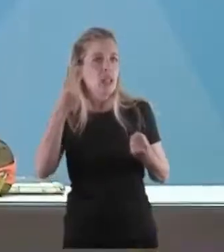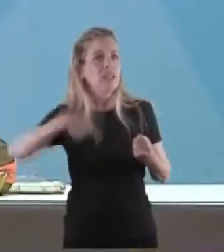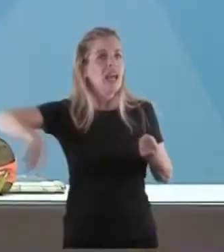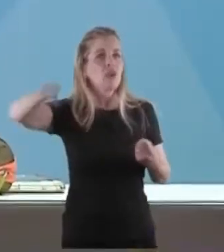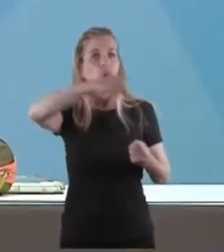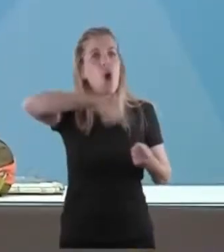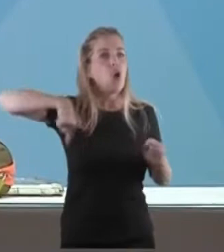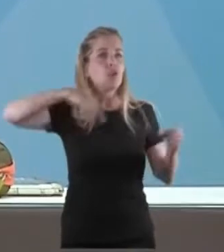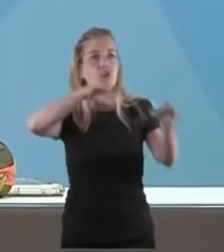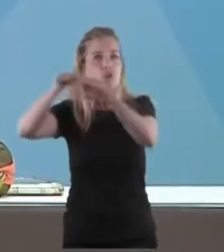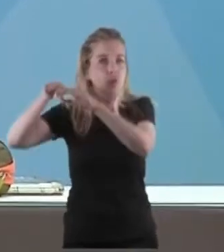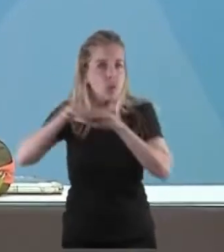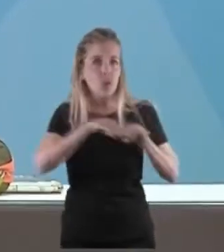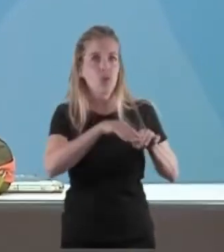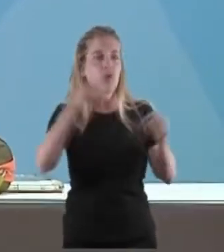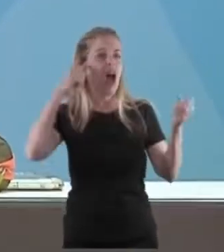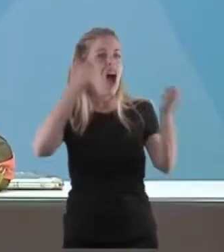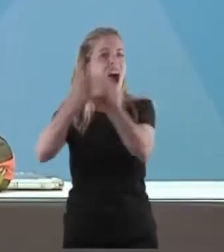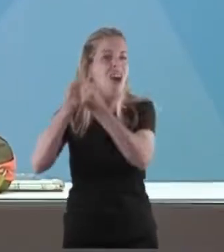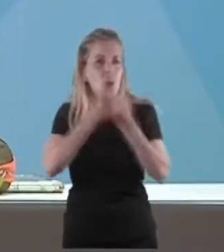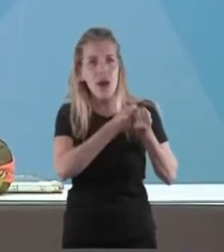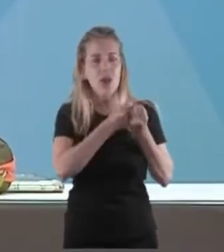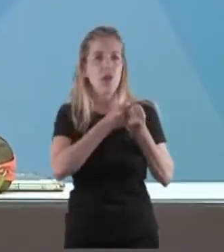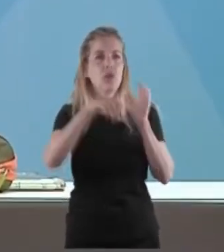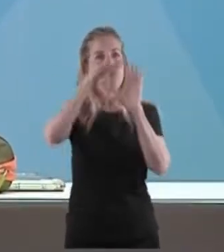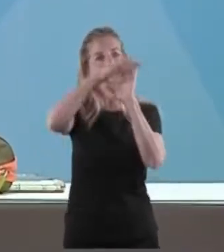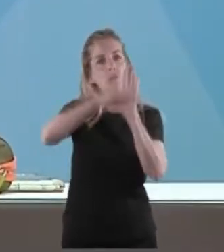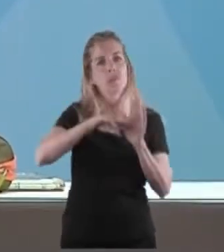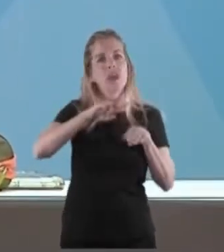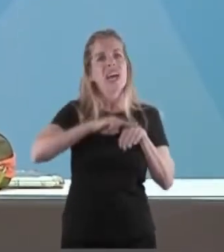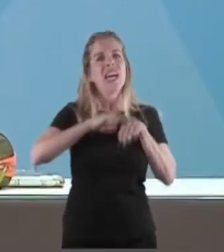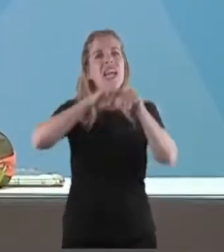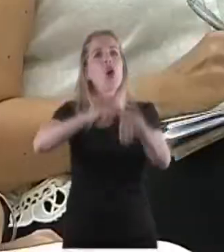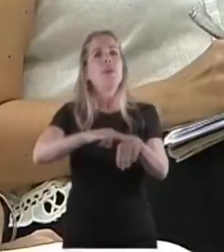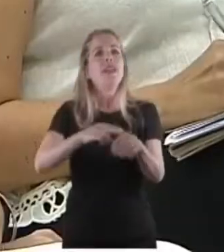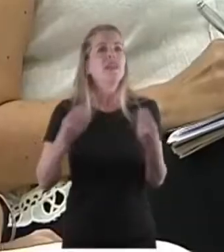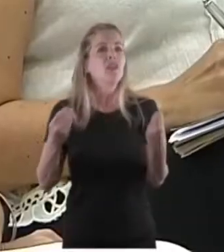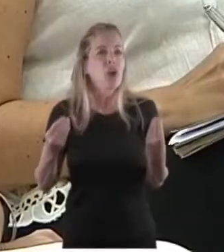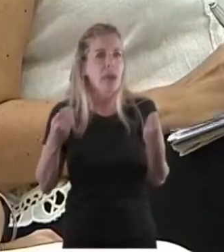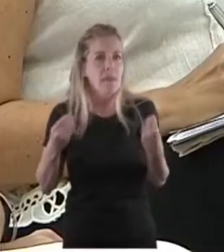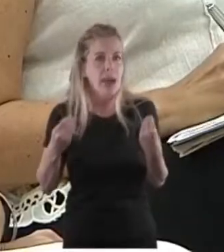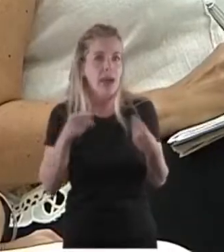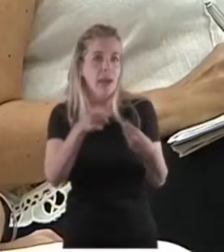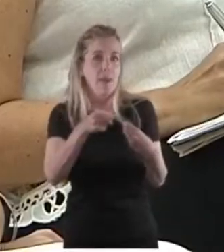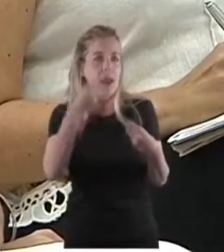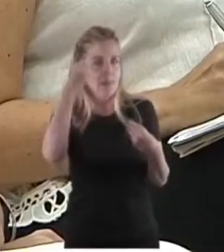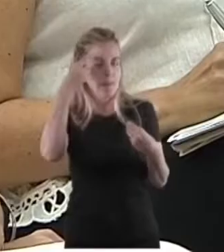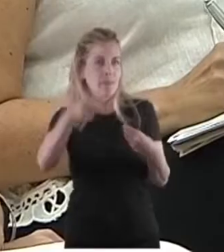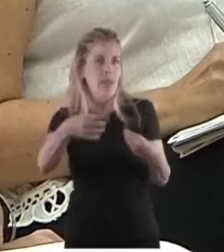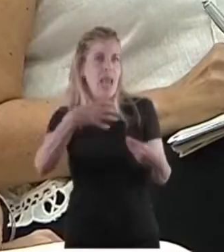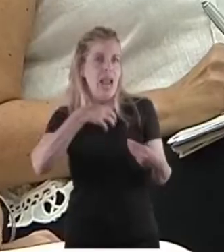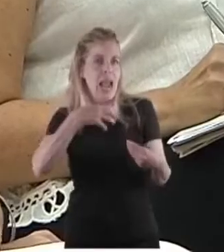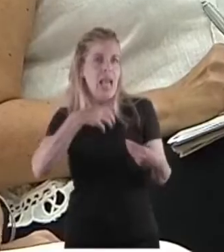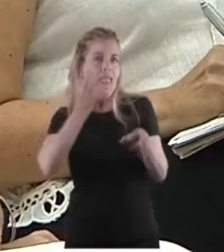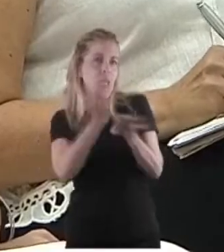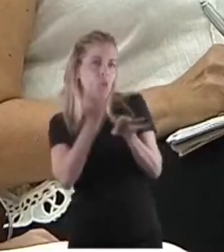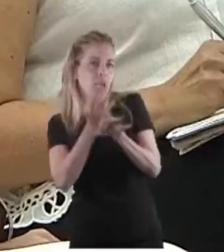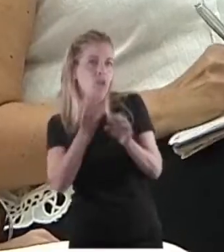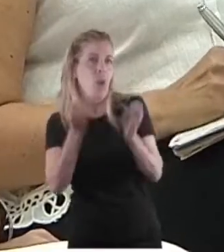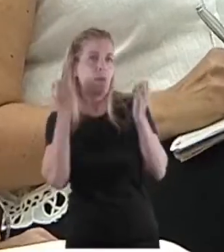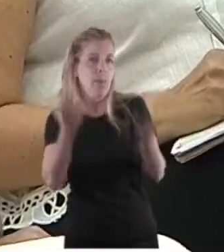consensuar todas estas recomendaciones para el funcionamiento del sistema educativo.